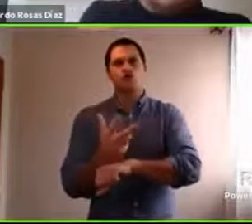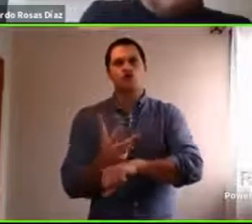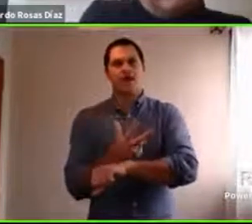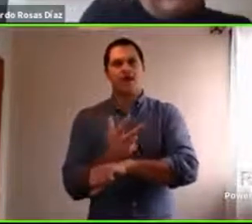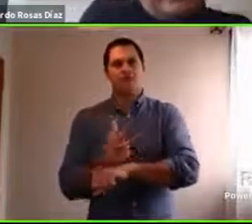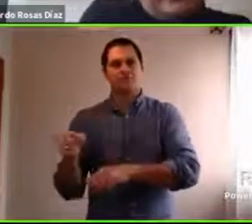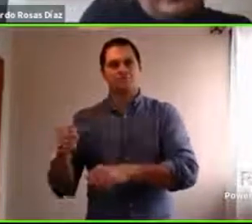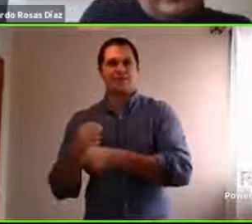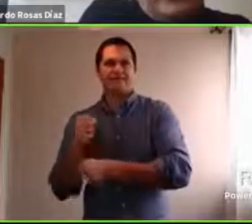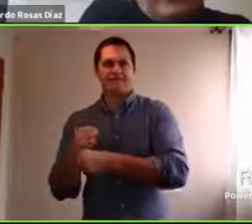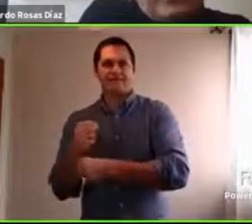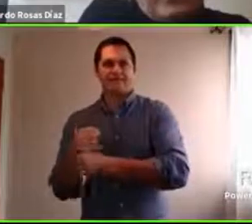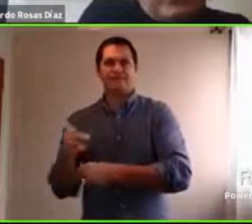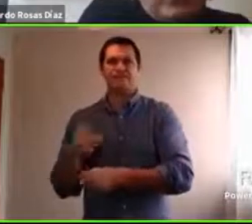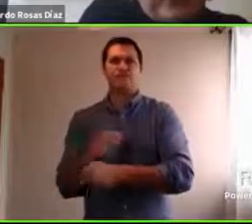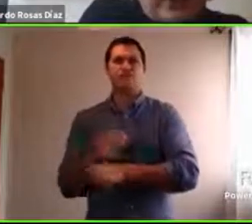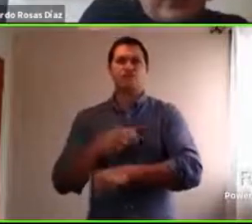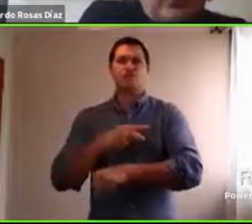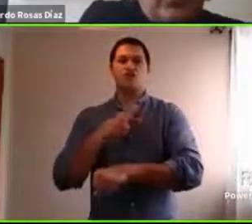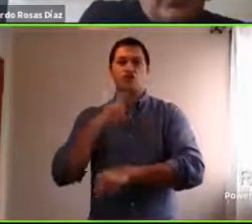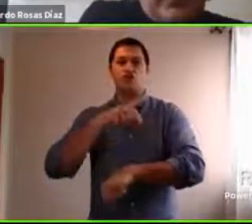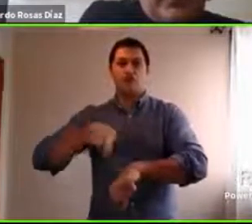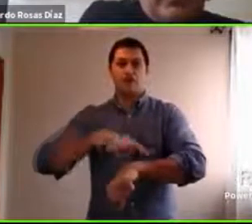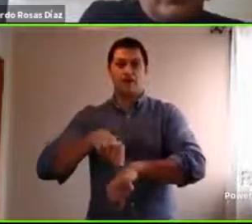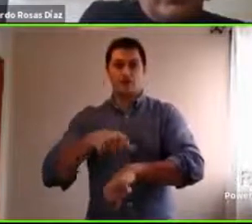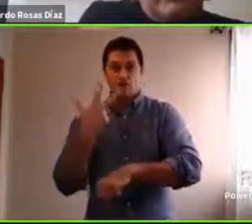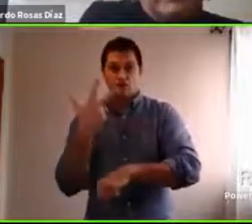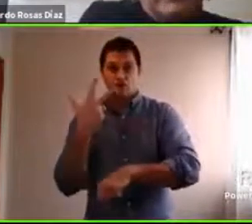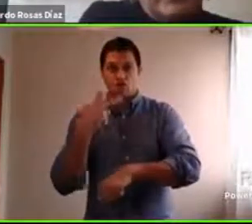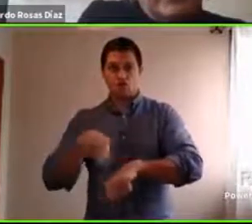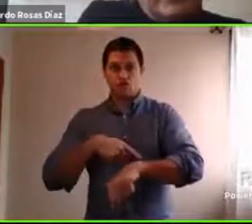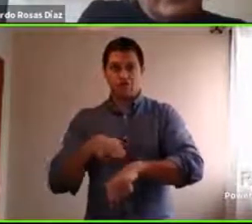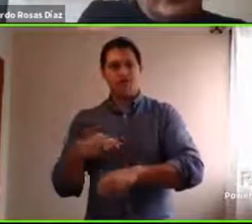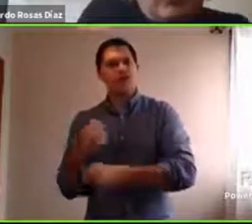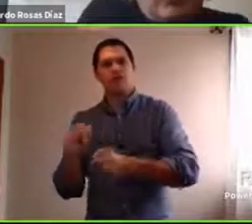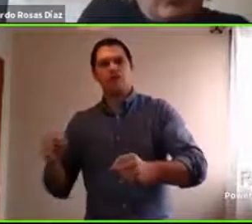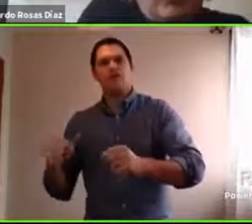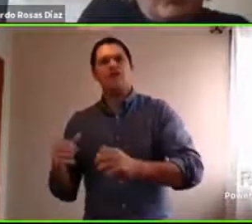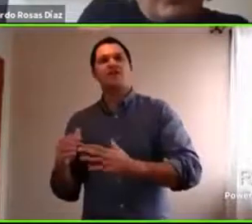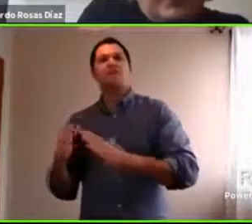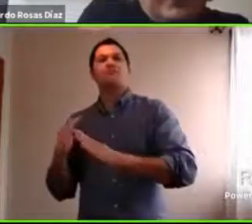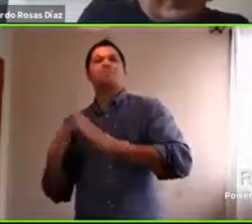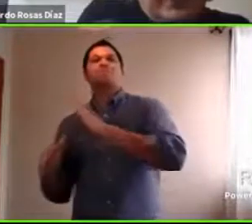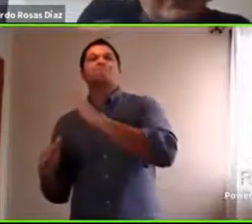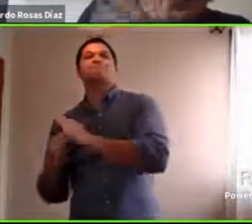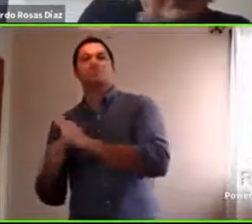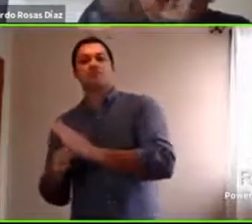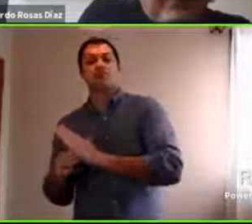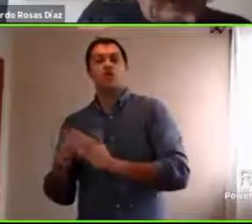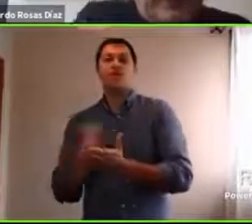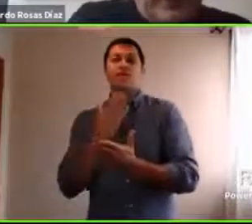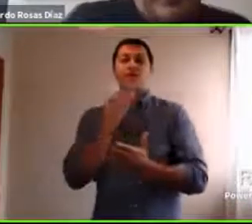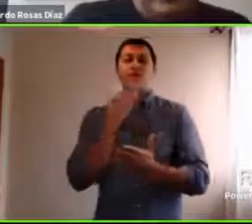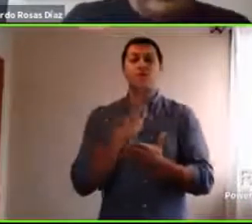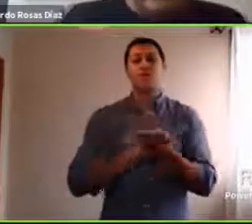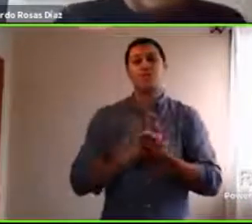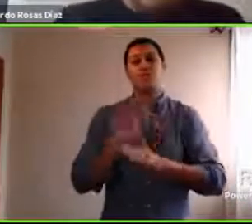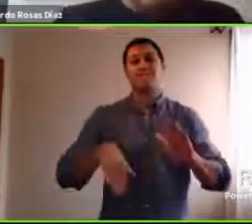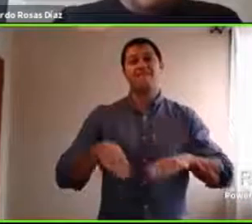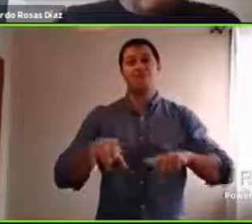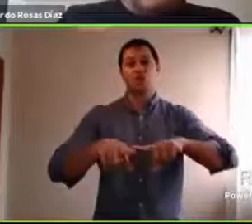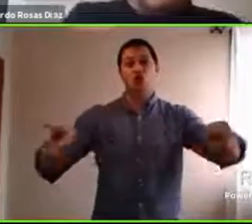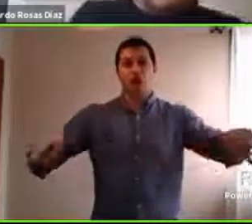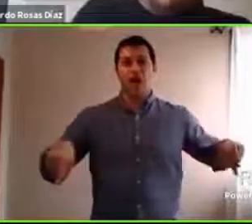y la verdad es que en un espacio pequeño en un departamento tal vez ¿cómo se tienen alguna idea de